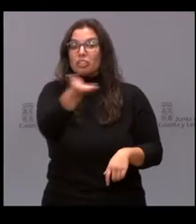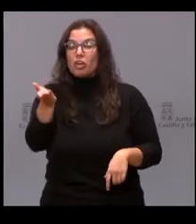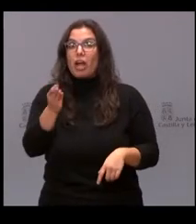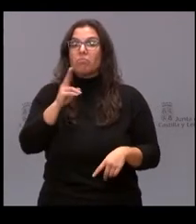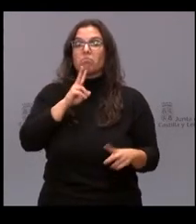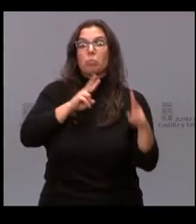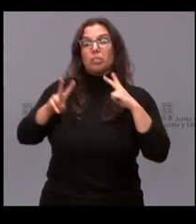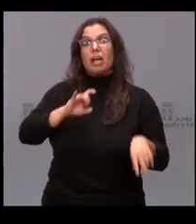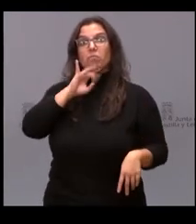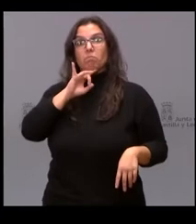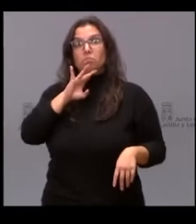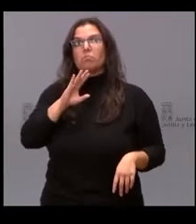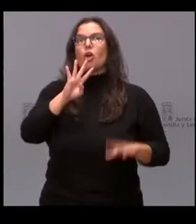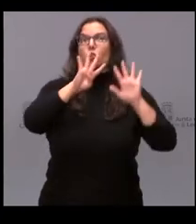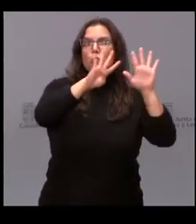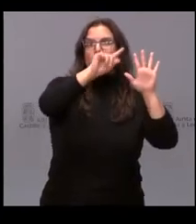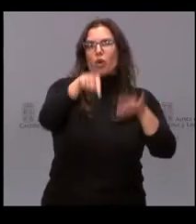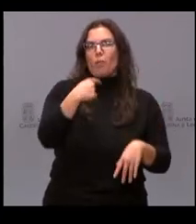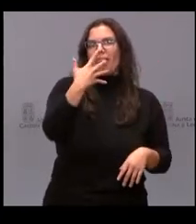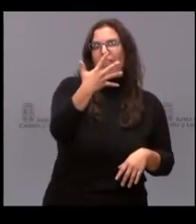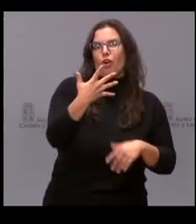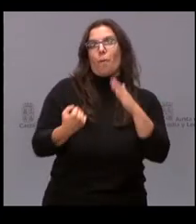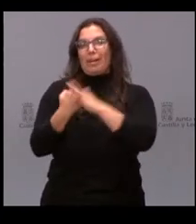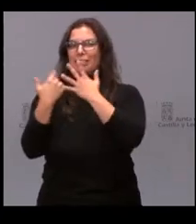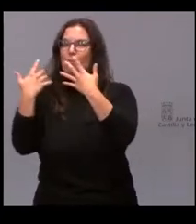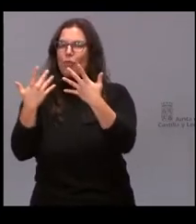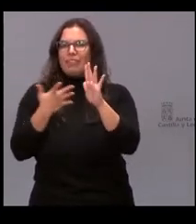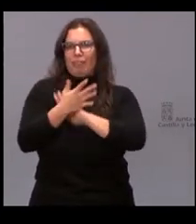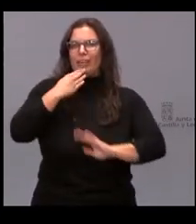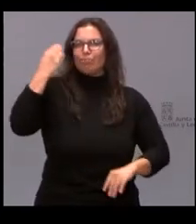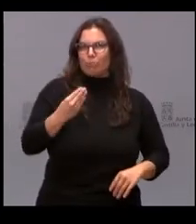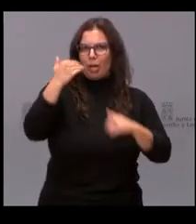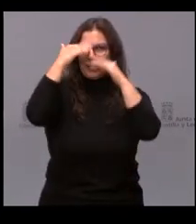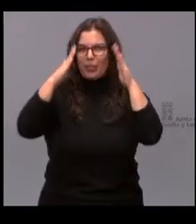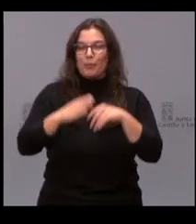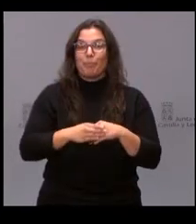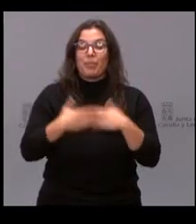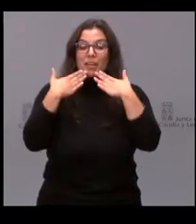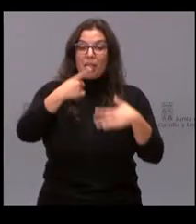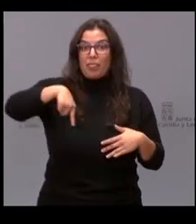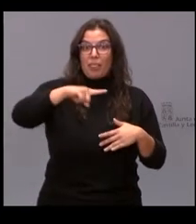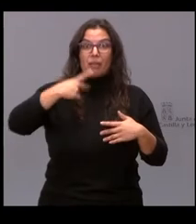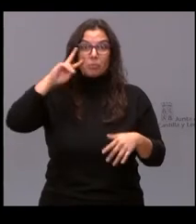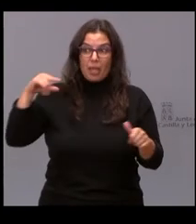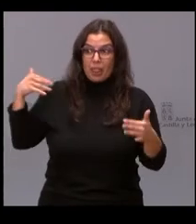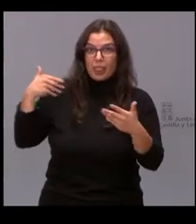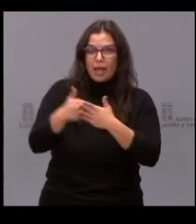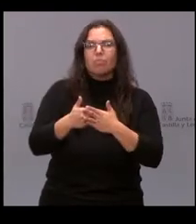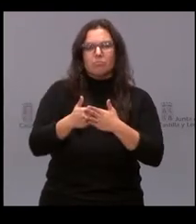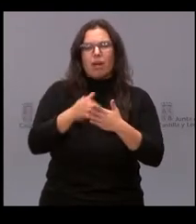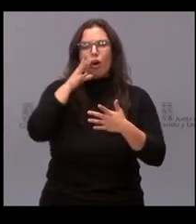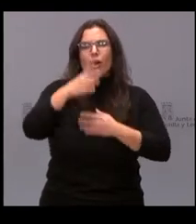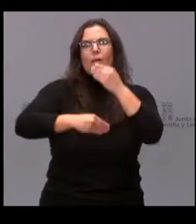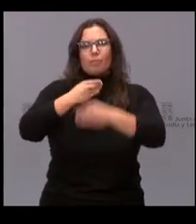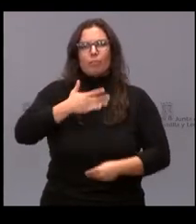es de 9,5 puntos sobre 10. Con esta experiencia afrontamos el Plan de Expansión